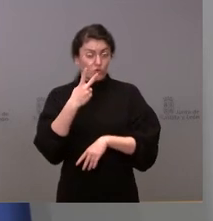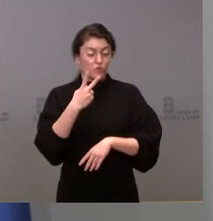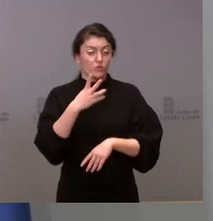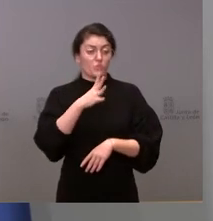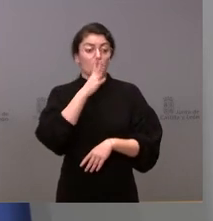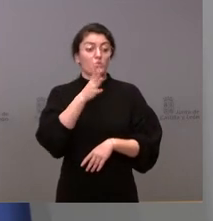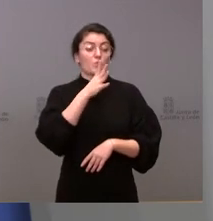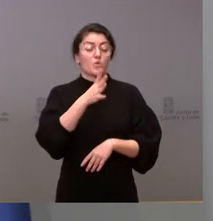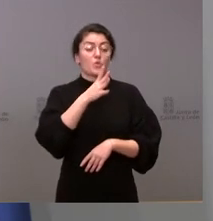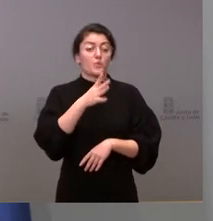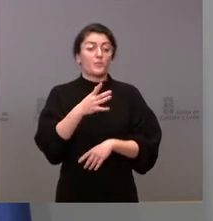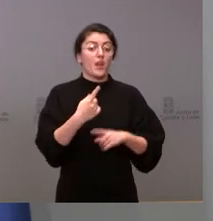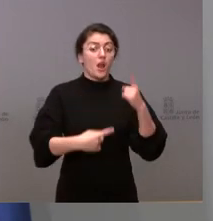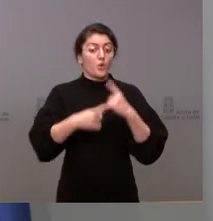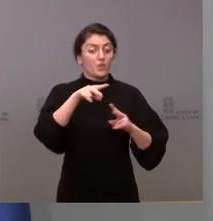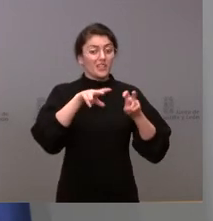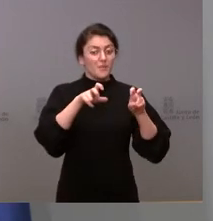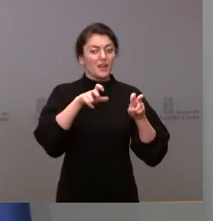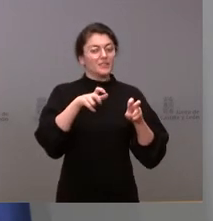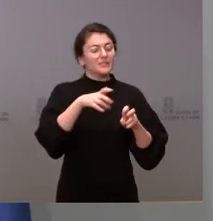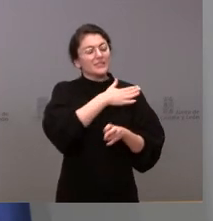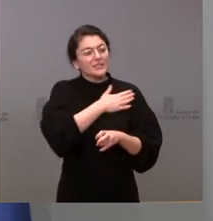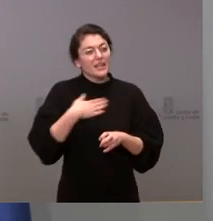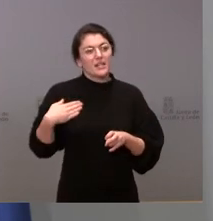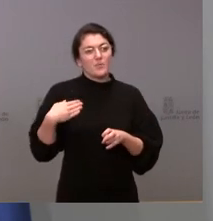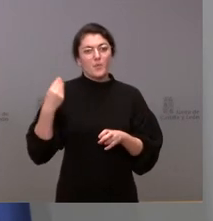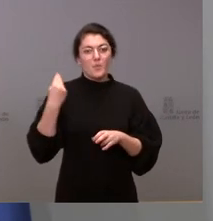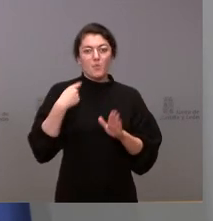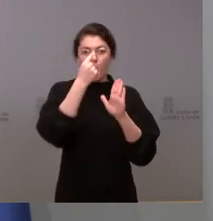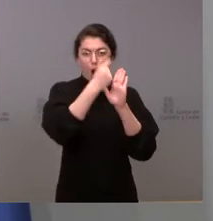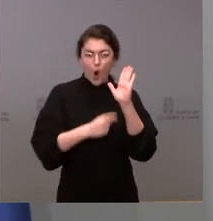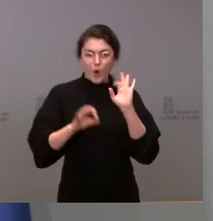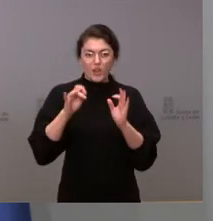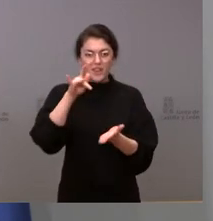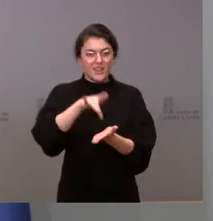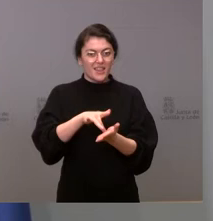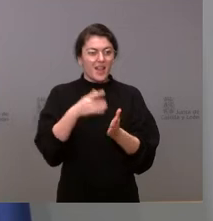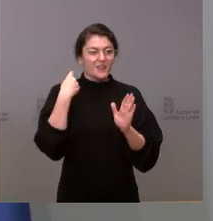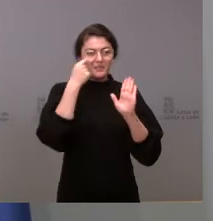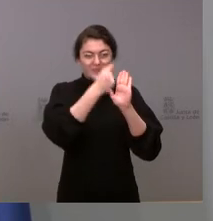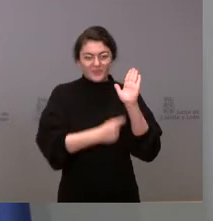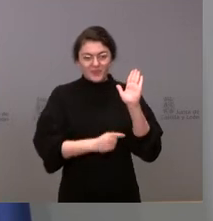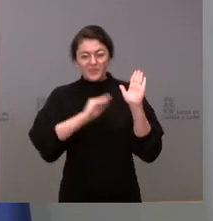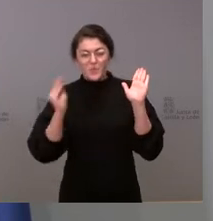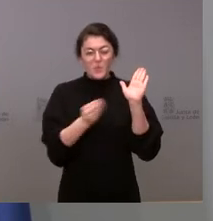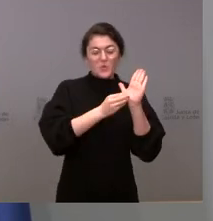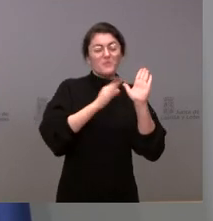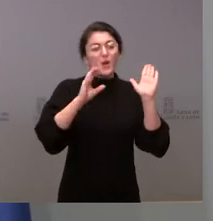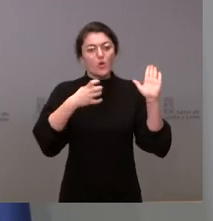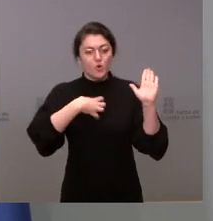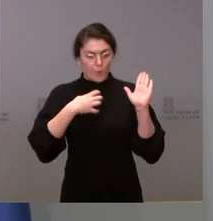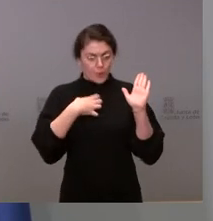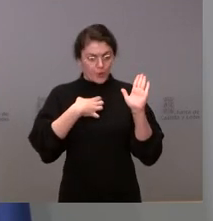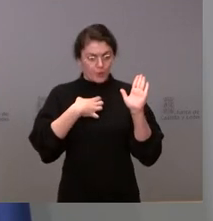gustado, que se hubieran incluido en ese orden del día de la conferencia de presidentes. No se nos ha dado la oportunidad